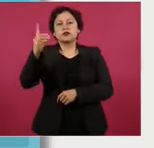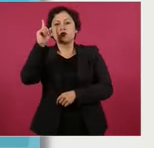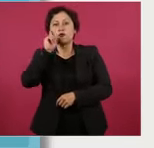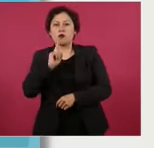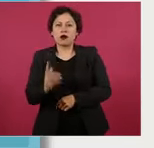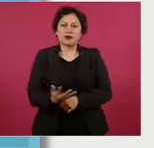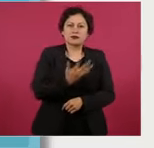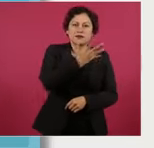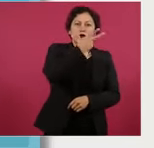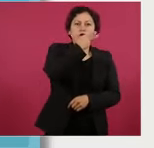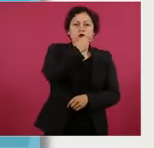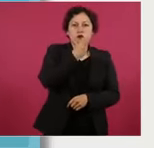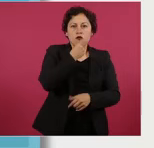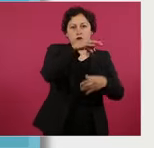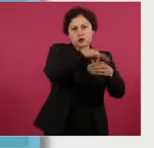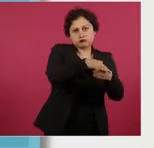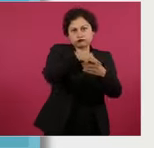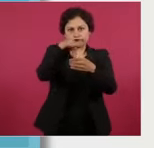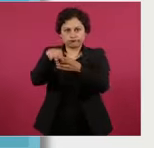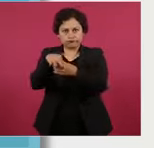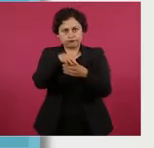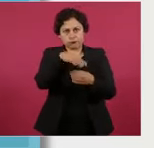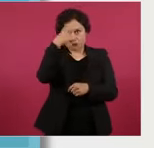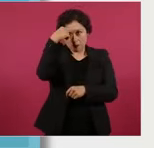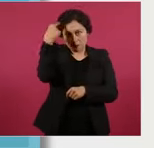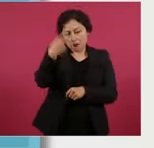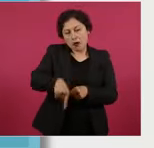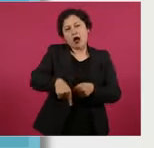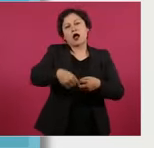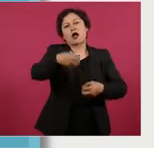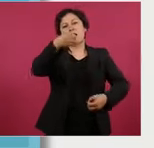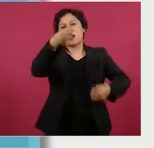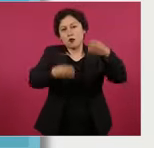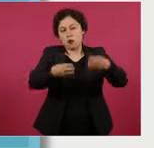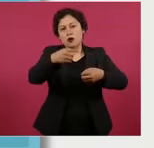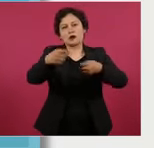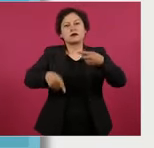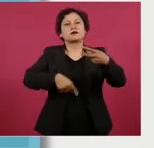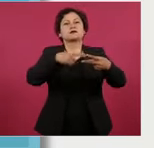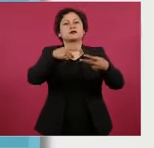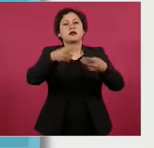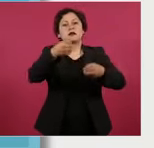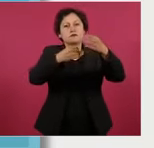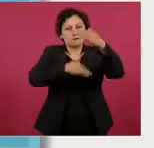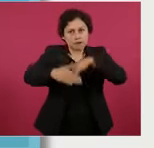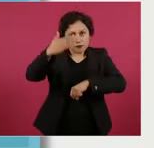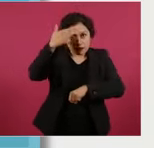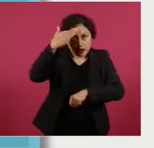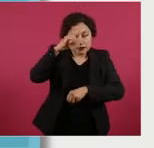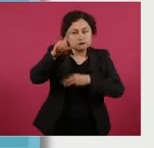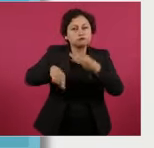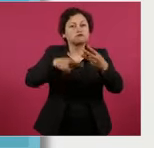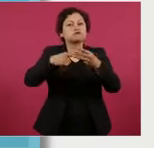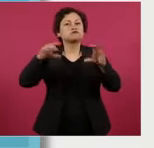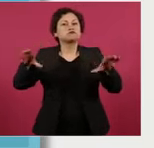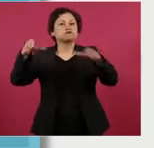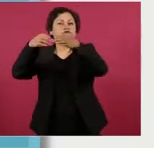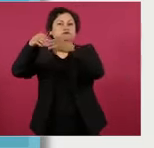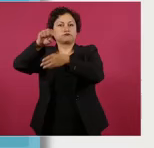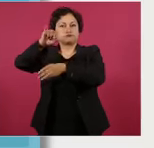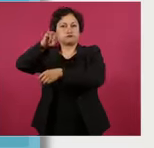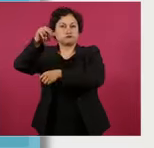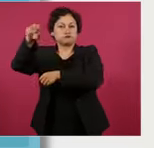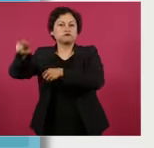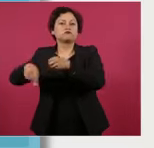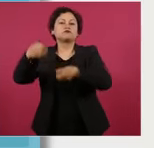hombres para el caso de jueces, para el caso de magistrados, para el caso de ministros. Habremos de votar por nueve